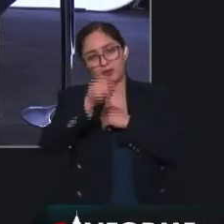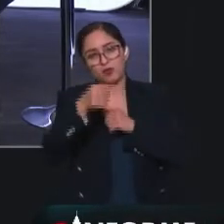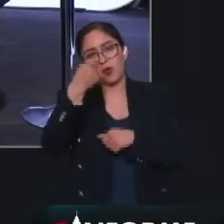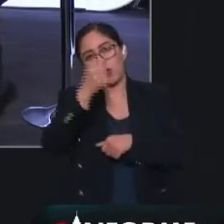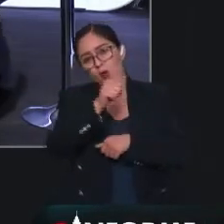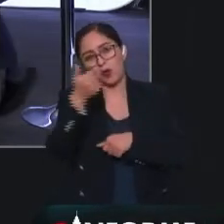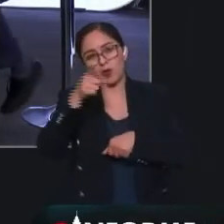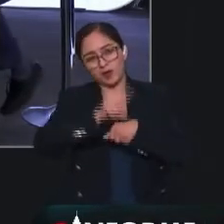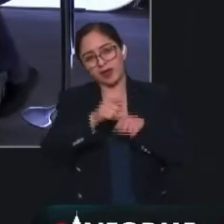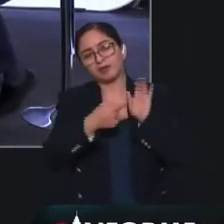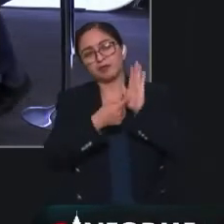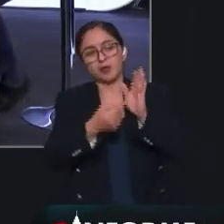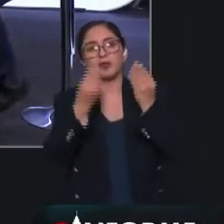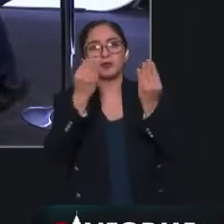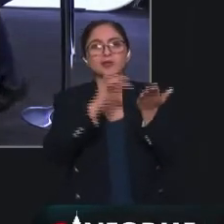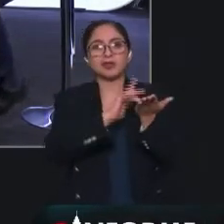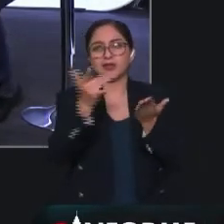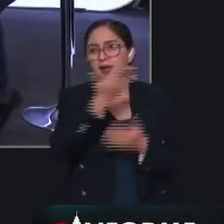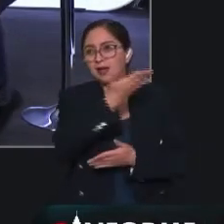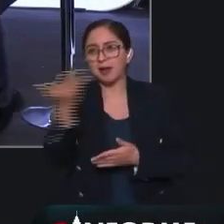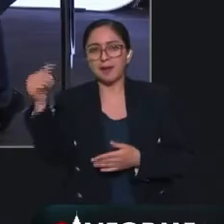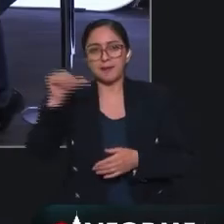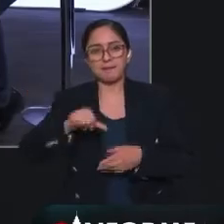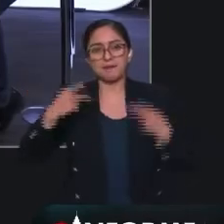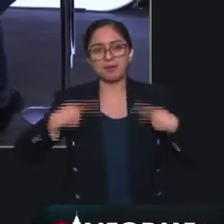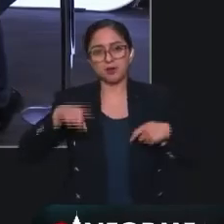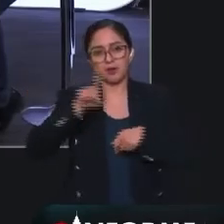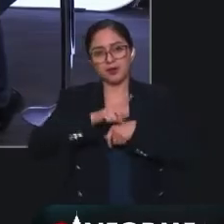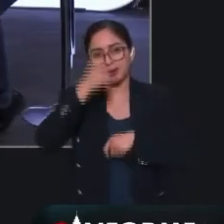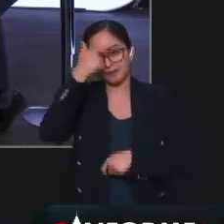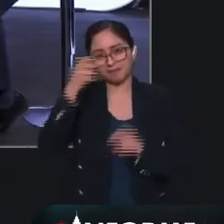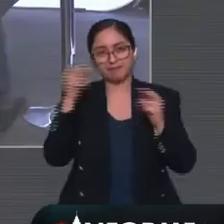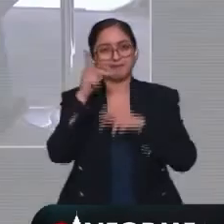otro día. Muchas gracias. Gracias por estar con nosotros esta noche. Nos vemos mañana.